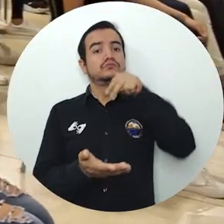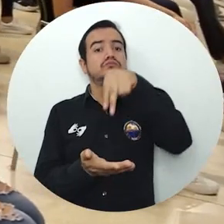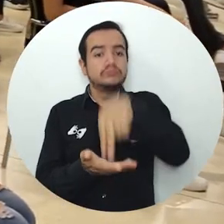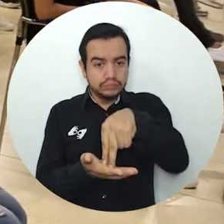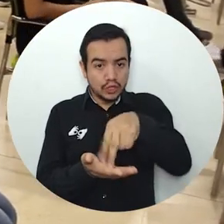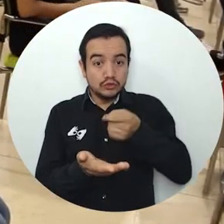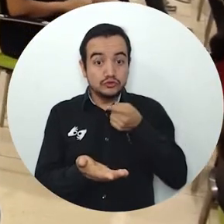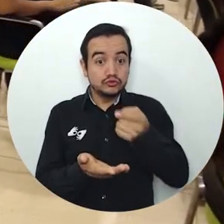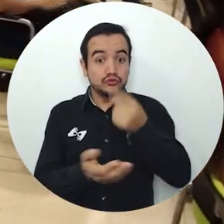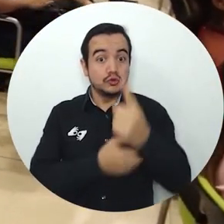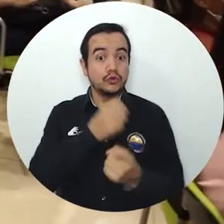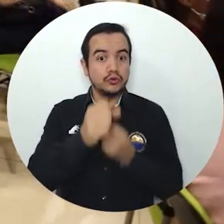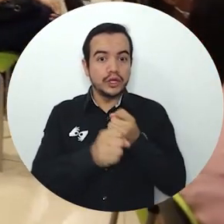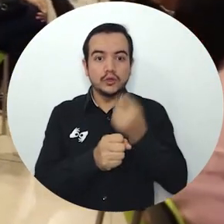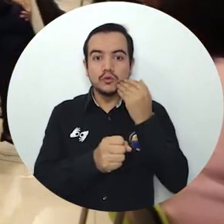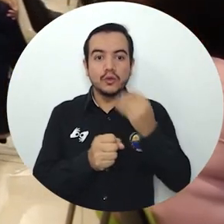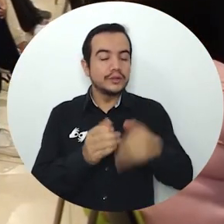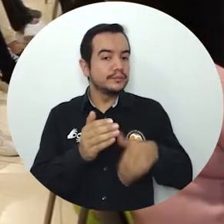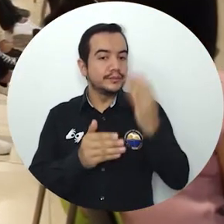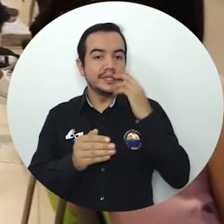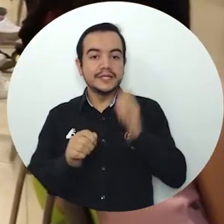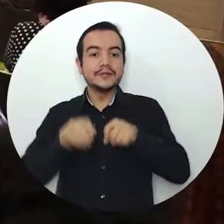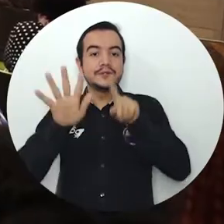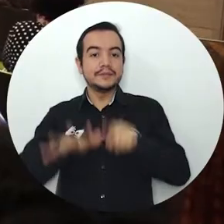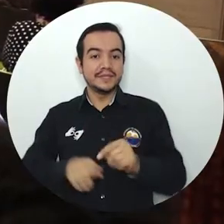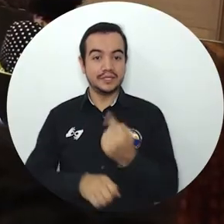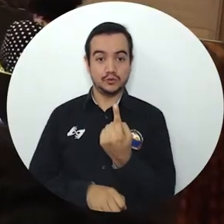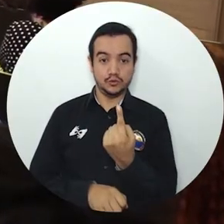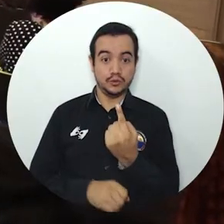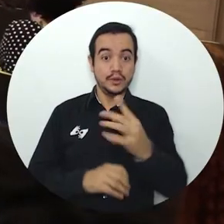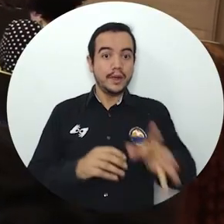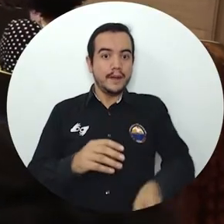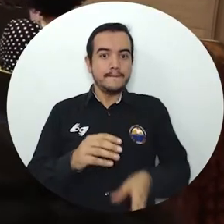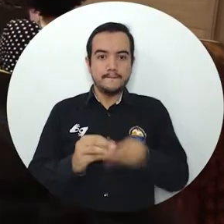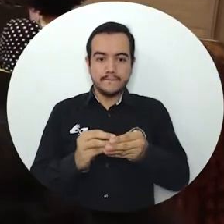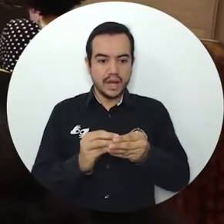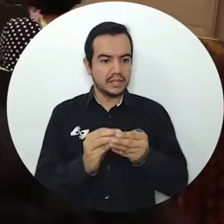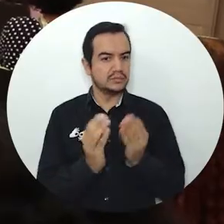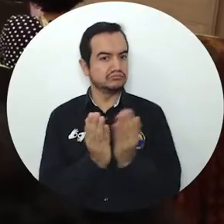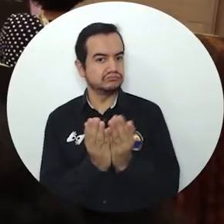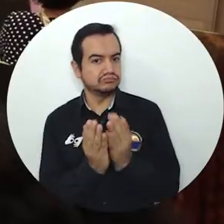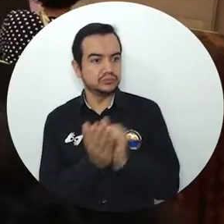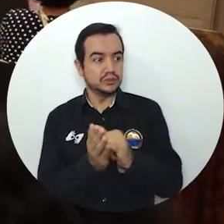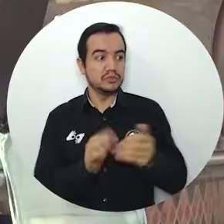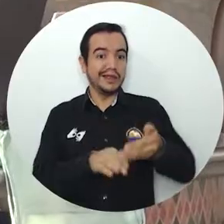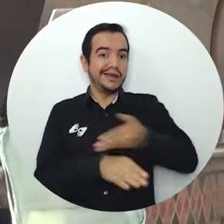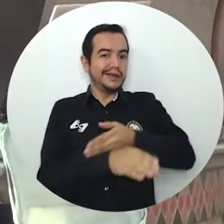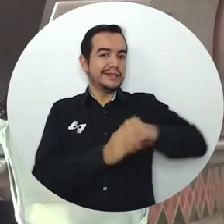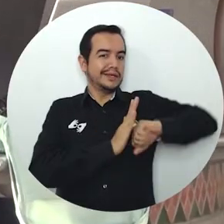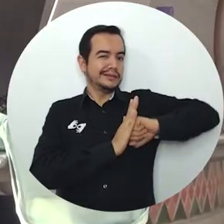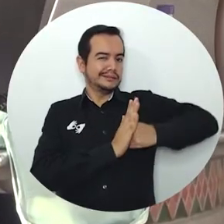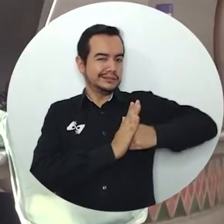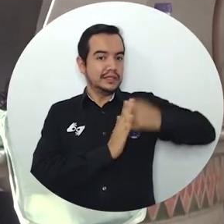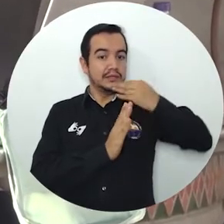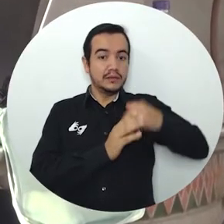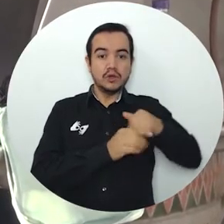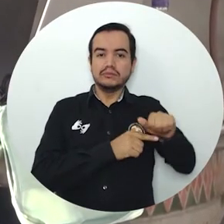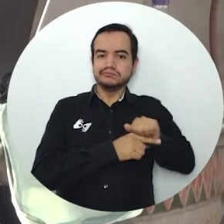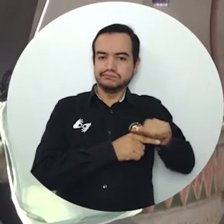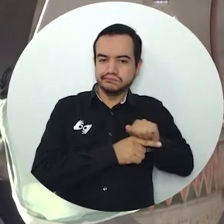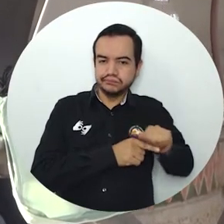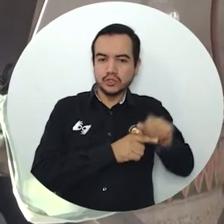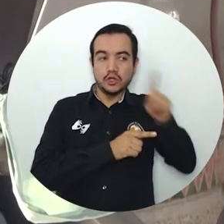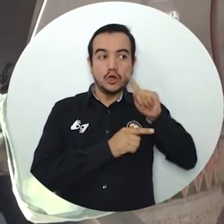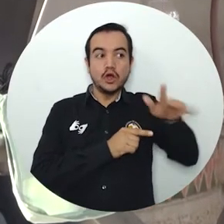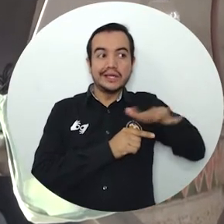presencialidad plena el próximo año a partir del primer semestre, que podamos retomar las actividades académicas pendientes, sobre todo aquellas prácticas salidas